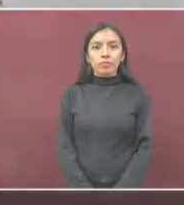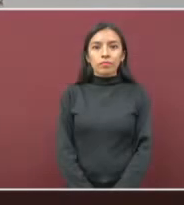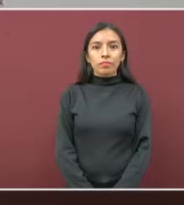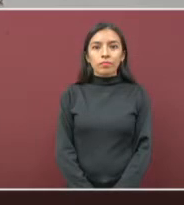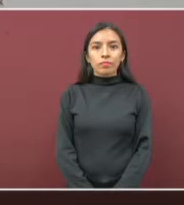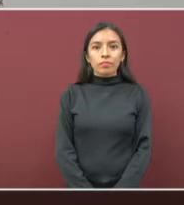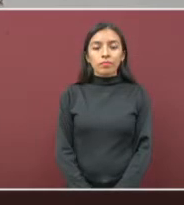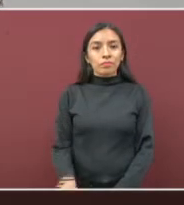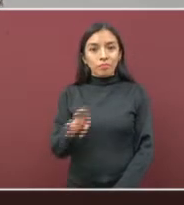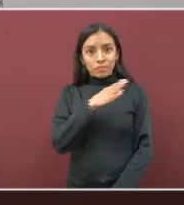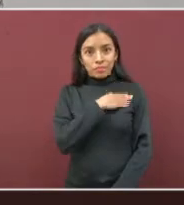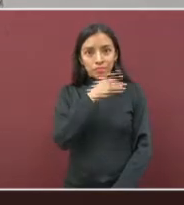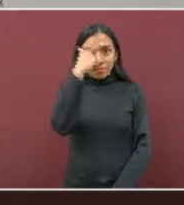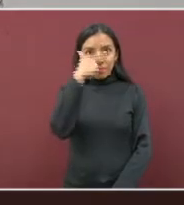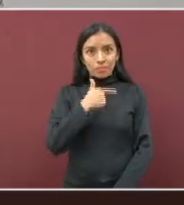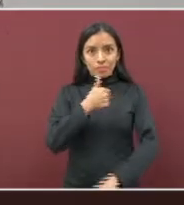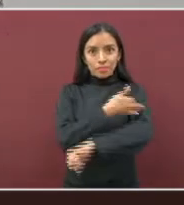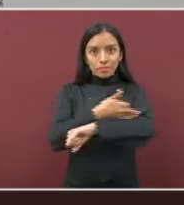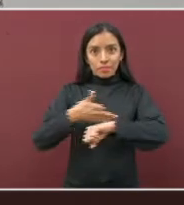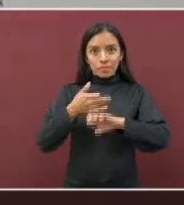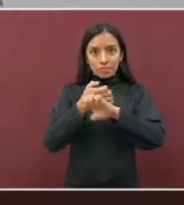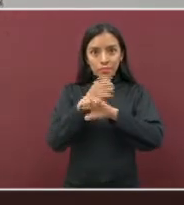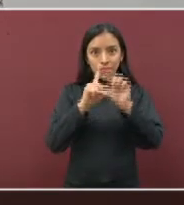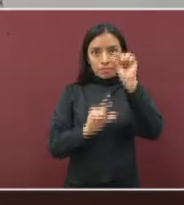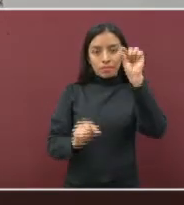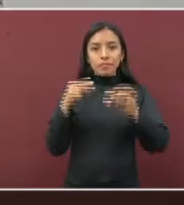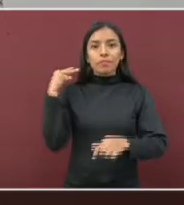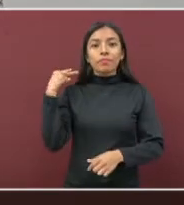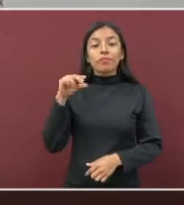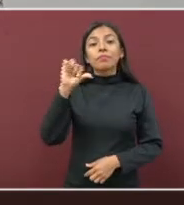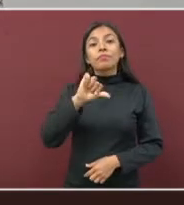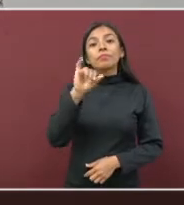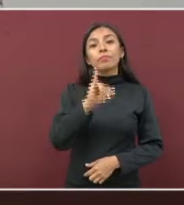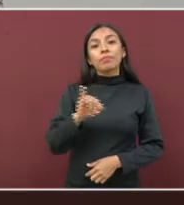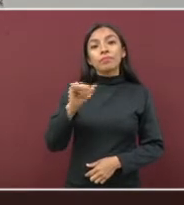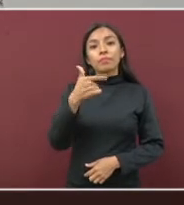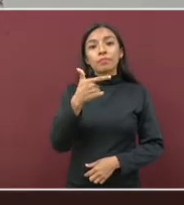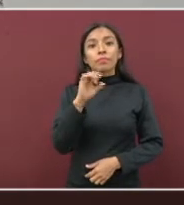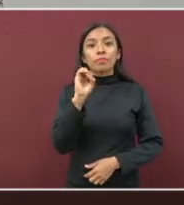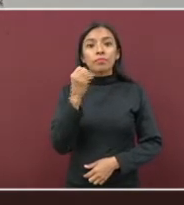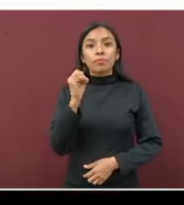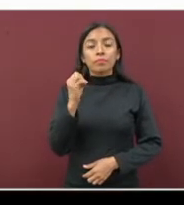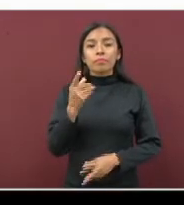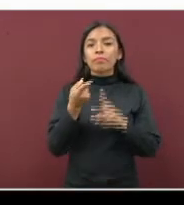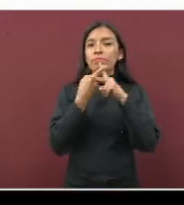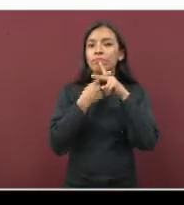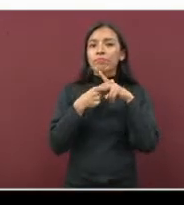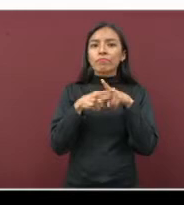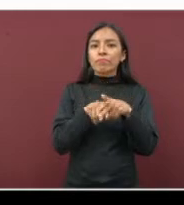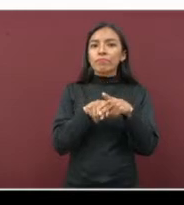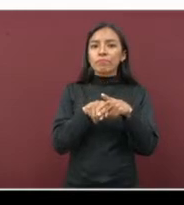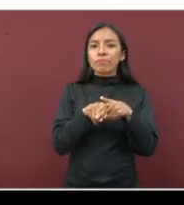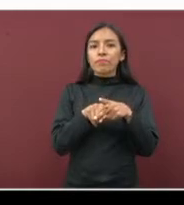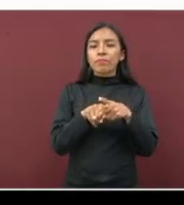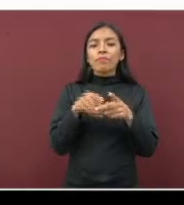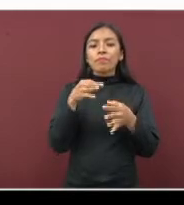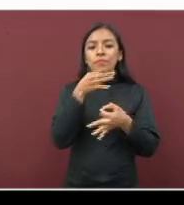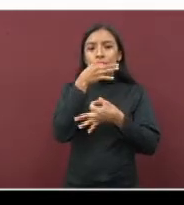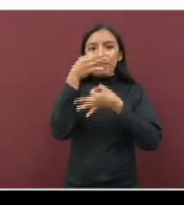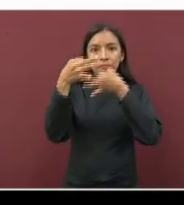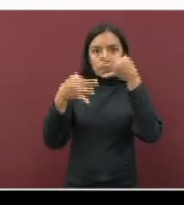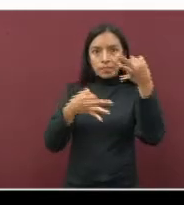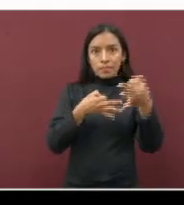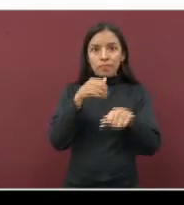Muy buenas noches, familia veracruzana. Es jueves 7 de octubre y vamos a dar comienzo con el informe